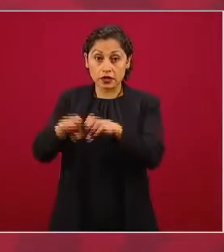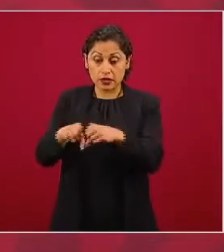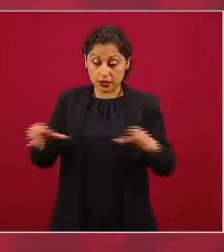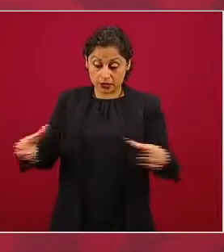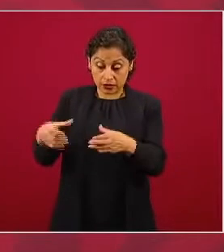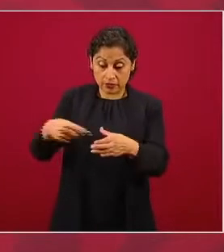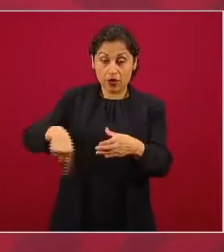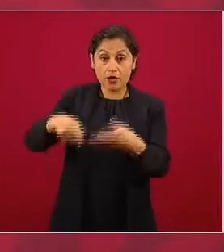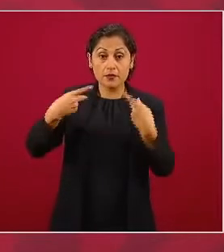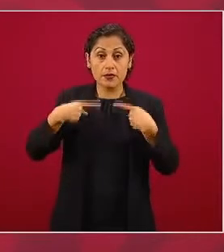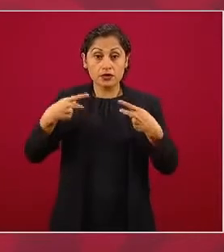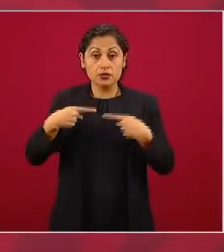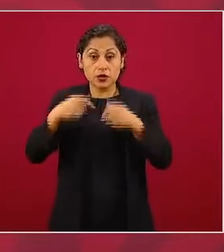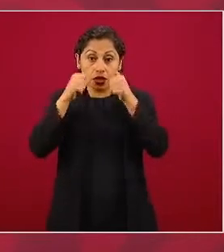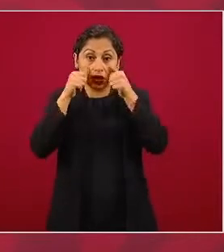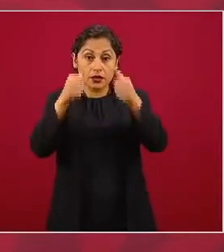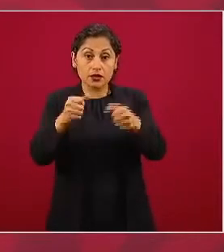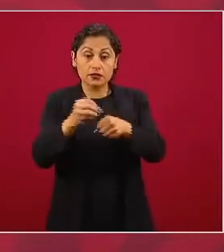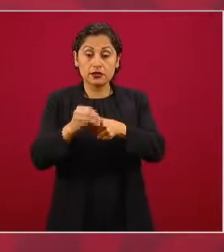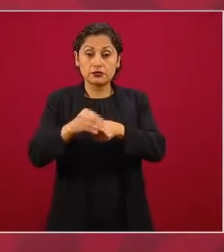es de lo mejor del mundo.